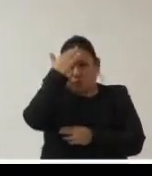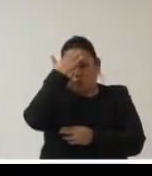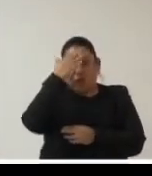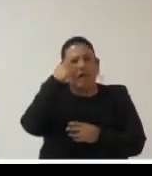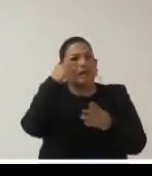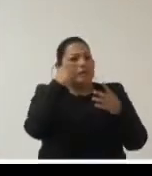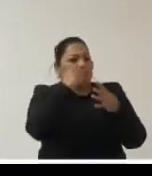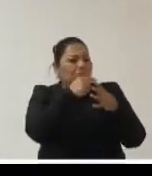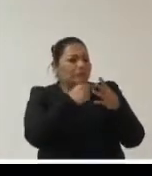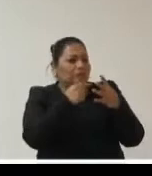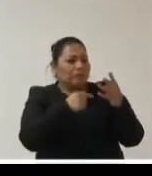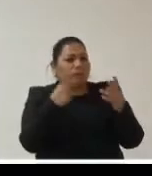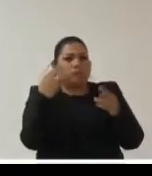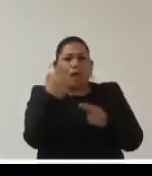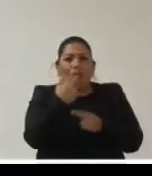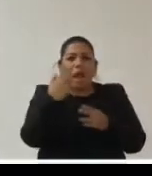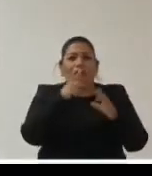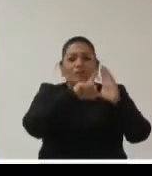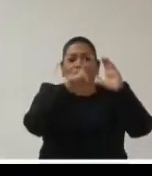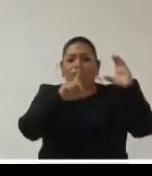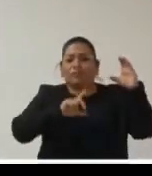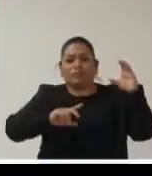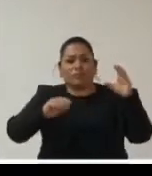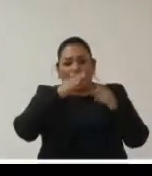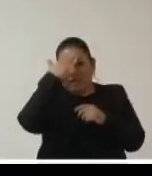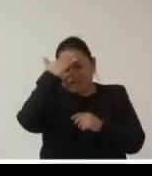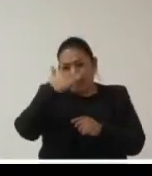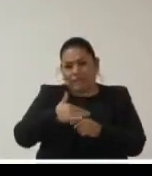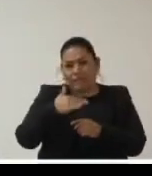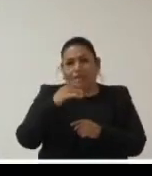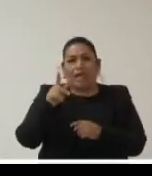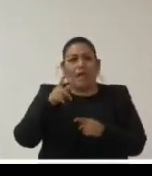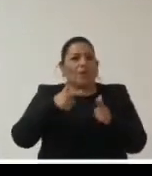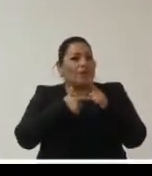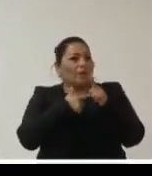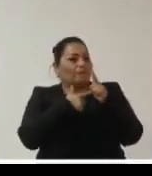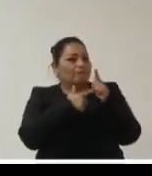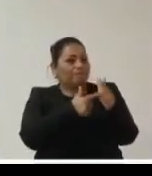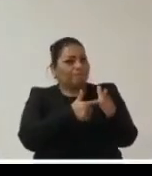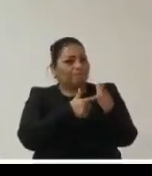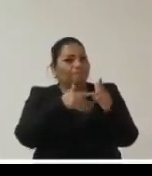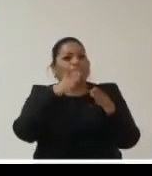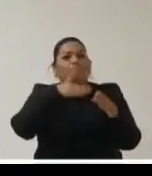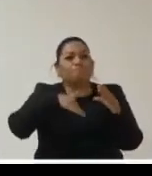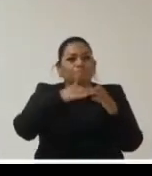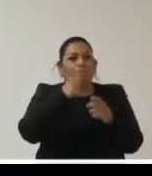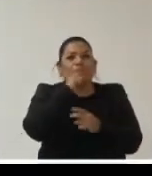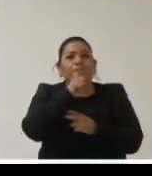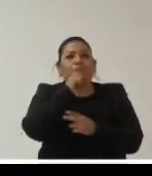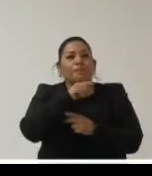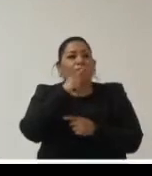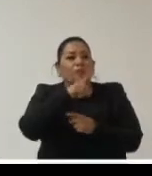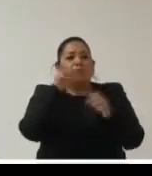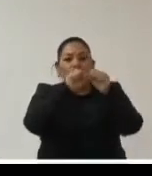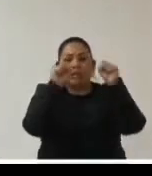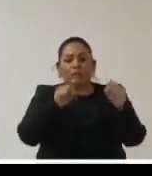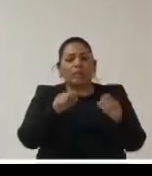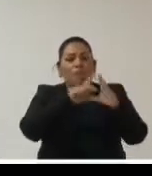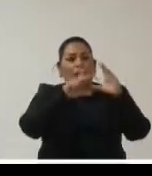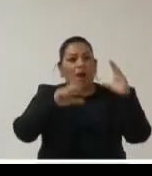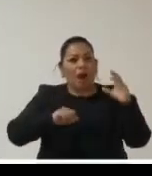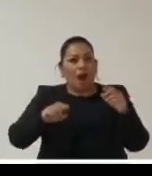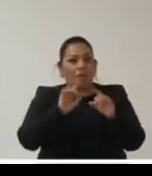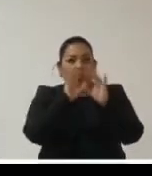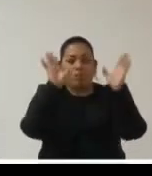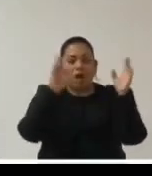los estados y no habría mejor manera de permearlo así es que seguiremos buscando que siempre el Sistema Nacional de Transparencia